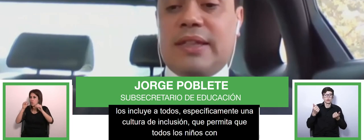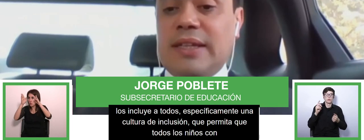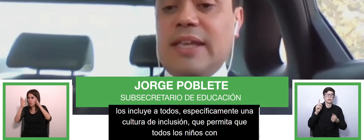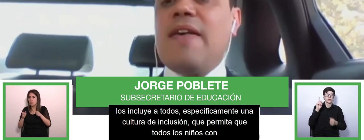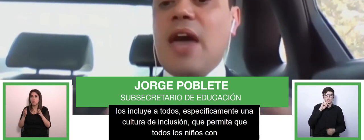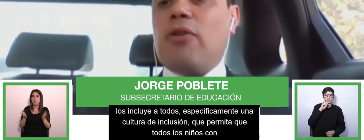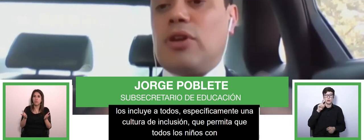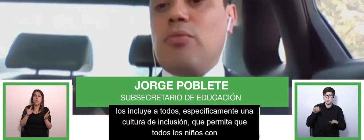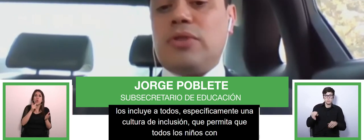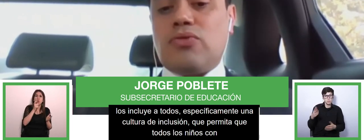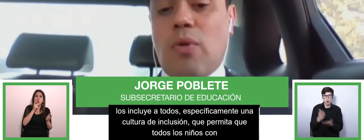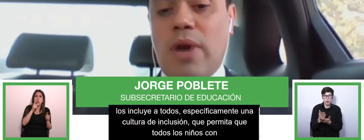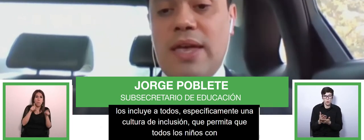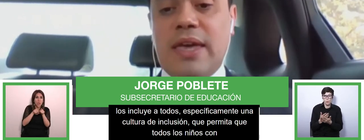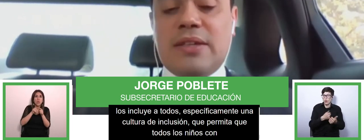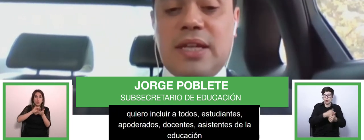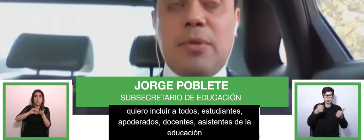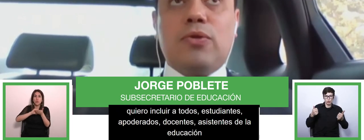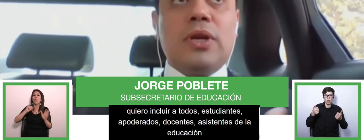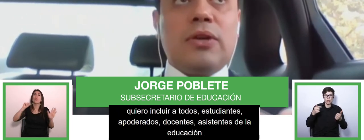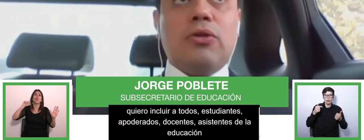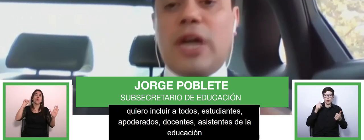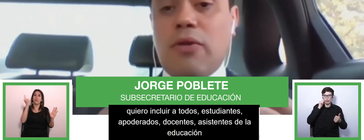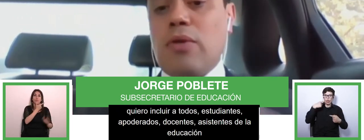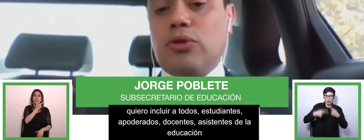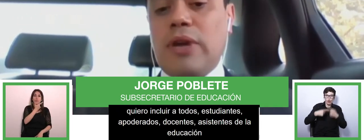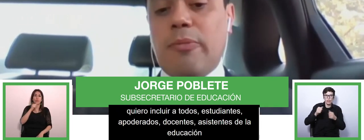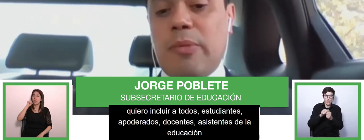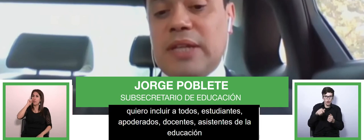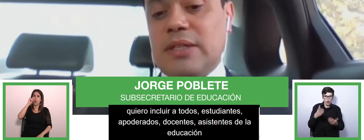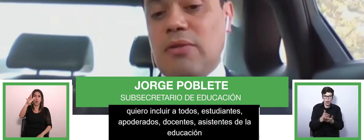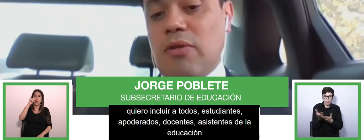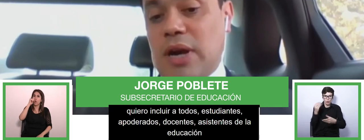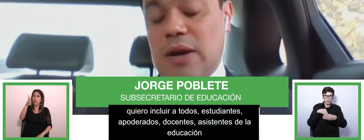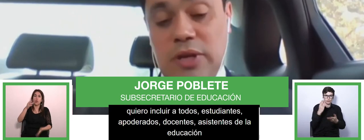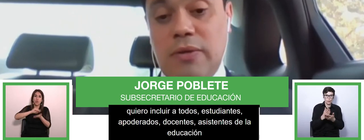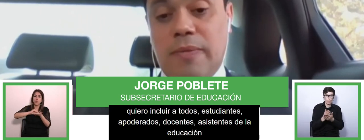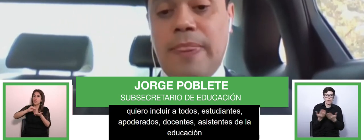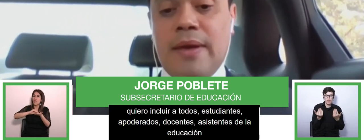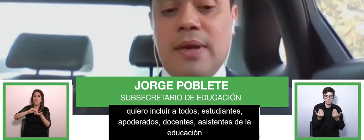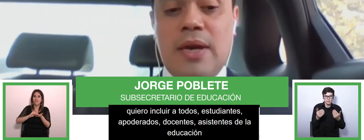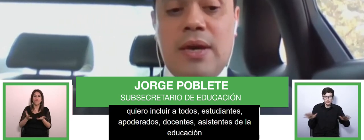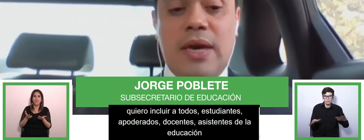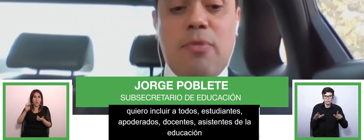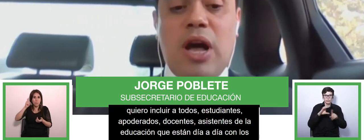que están día a día con los alumnos en sus escuelas y que necesitamos contar con una cultura que nos permita sentirlo acogidos